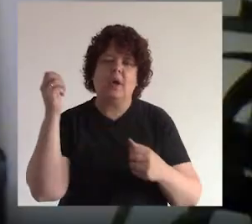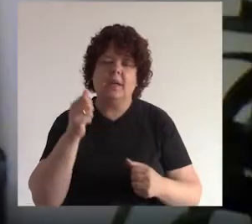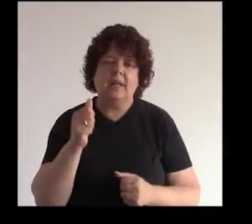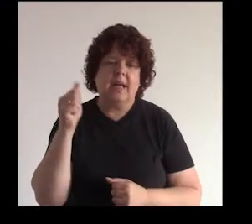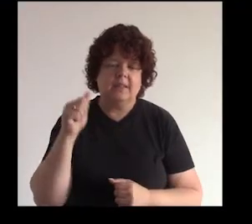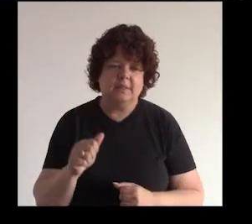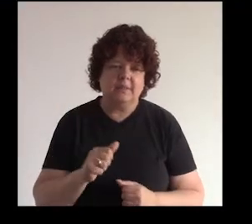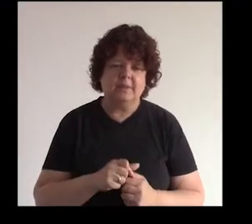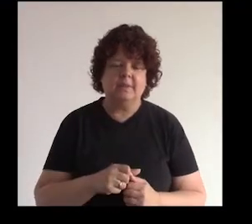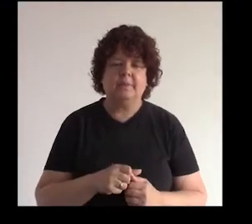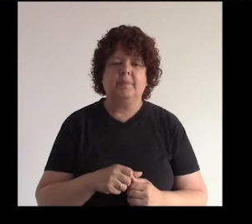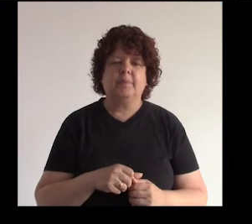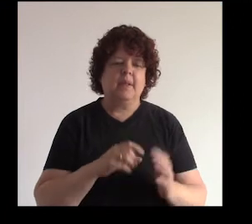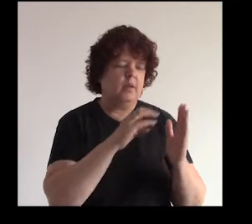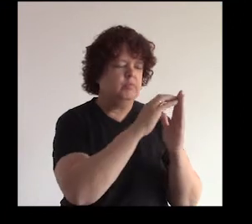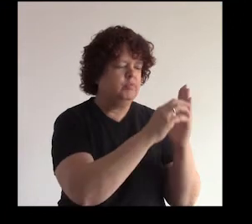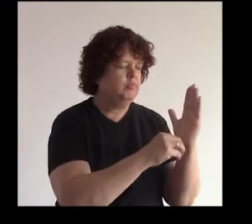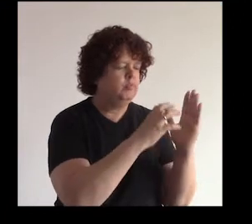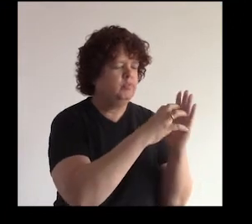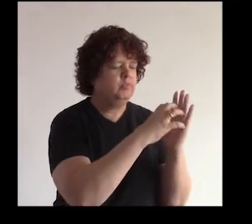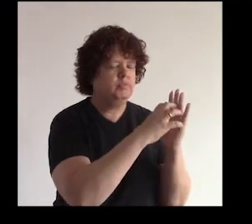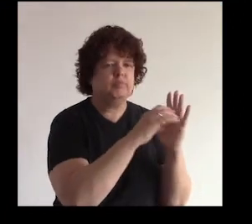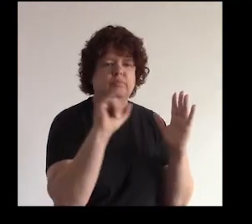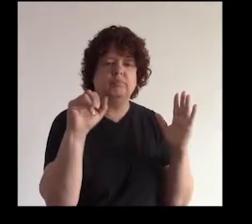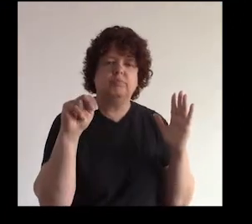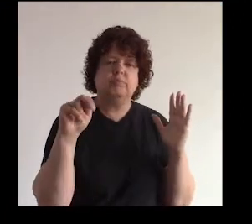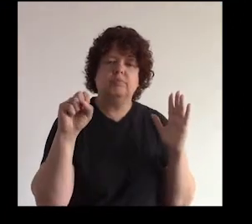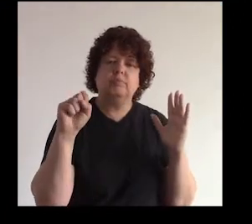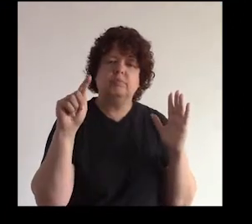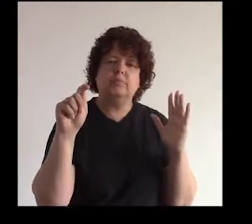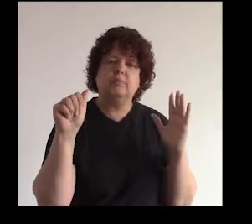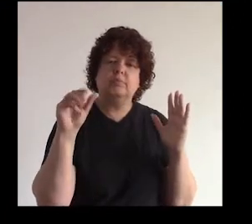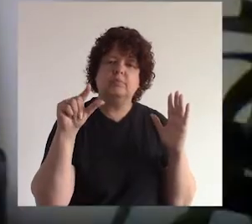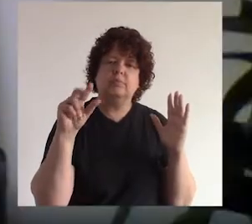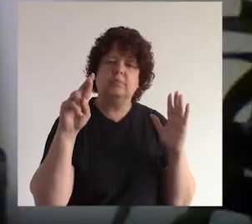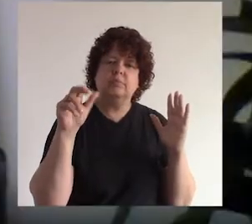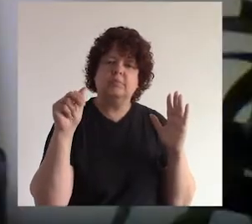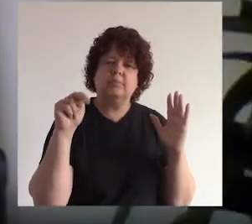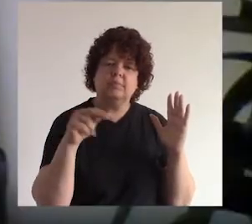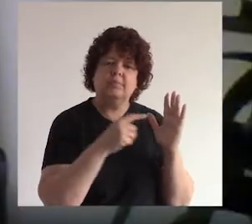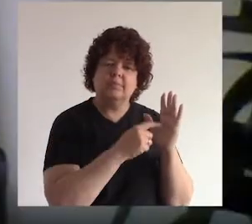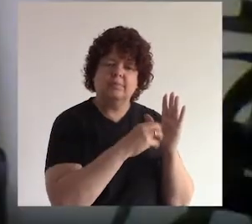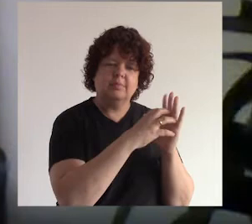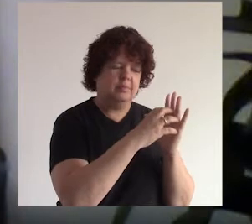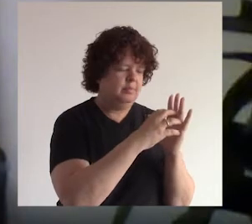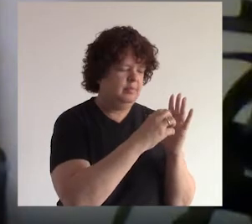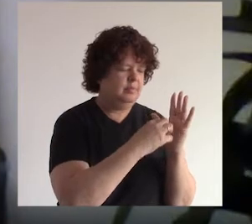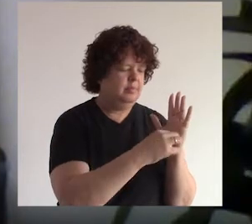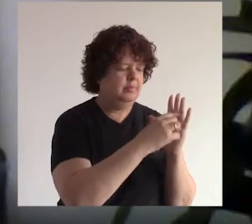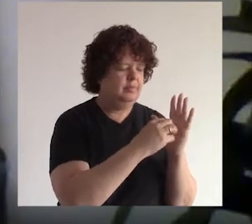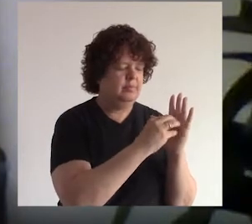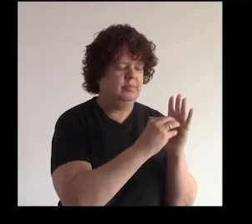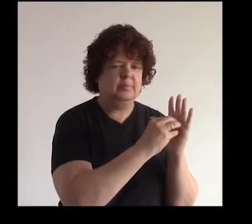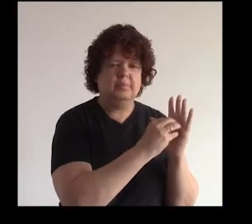en el caso de Instagram también es un recuadro medio rojo o sí rojo o rosado ¿no? con un dibujo de una